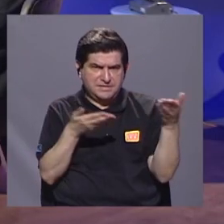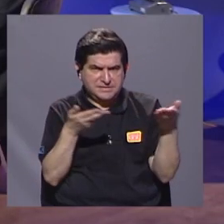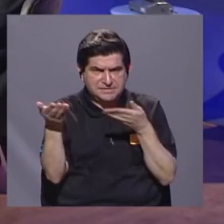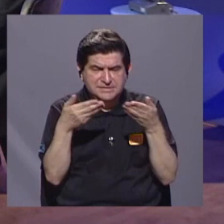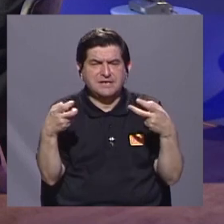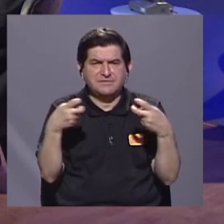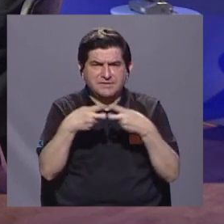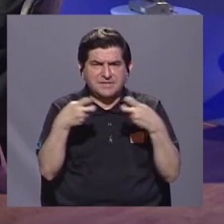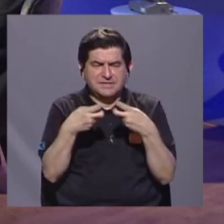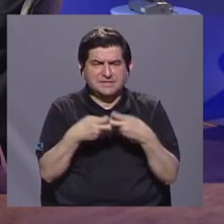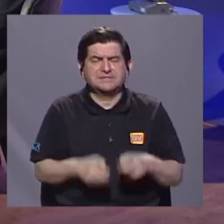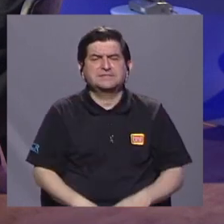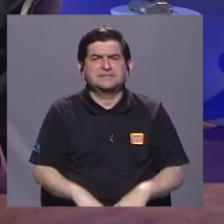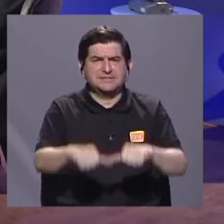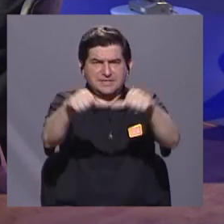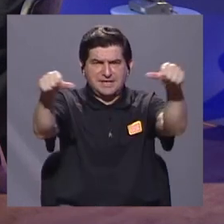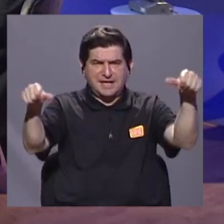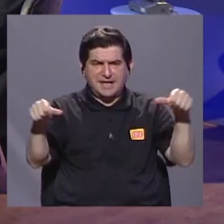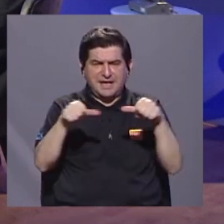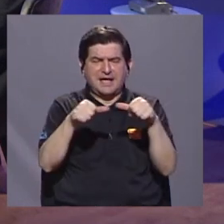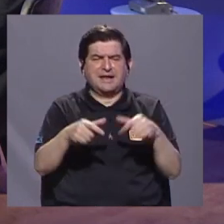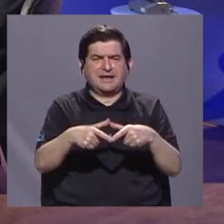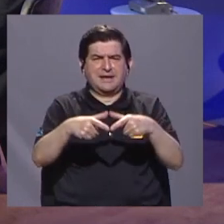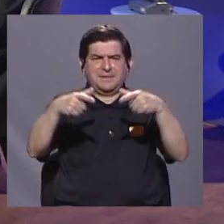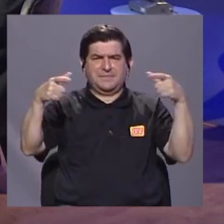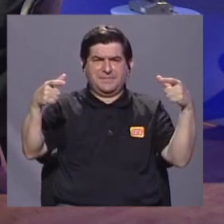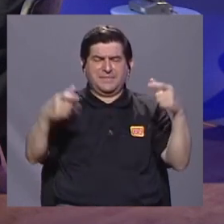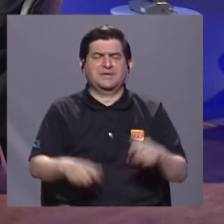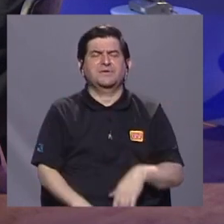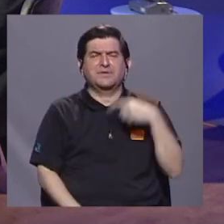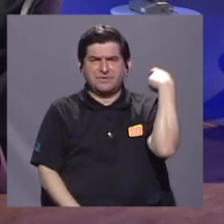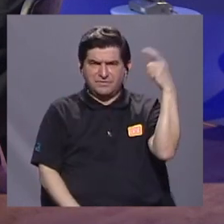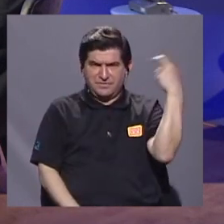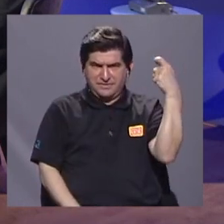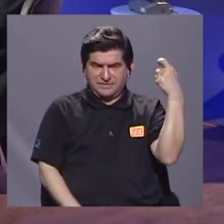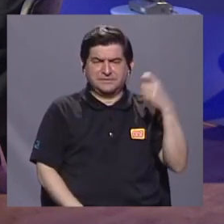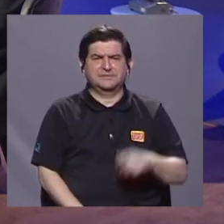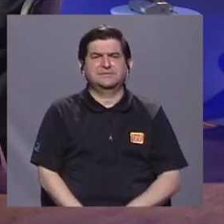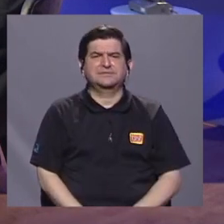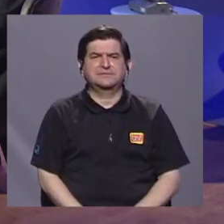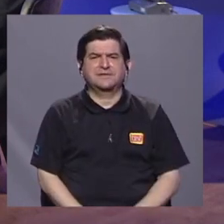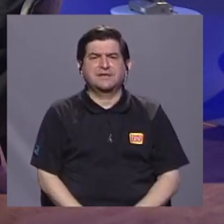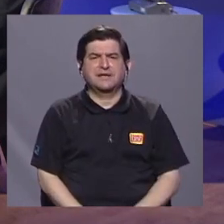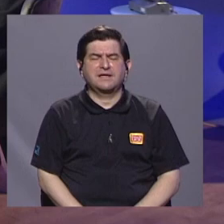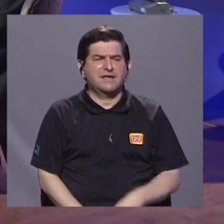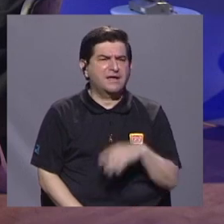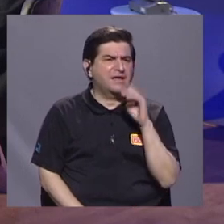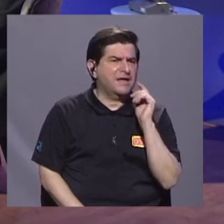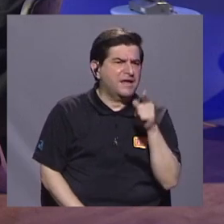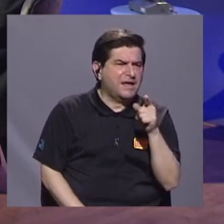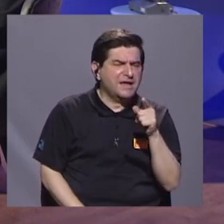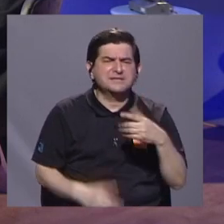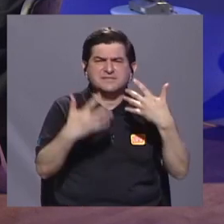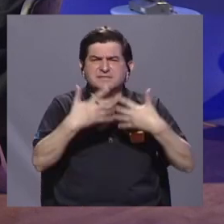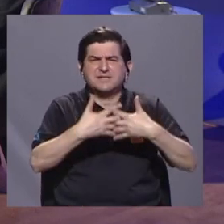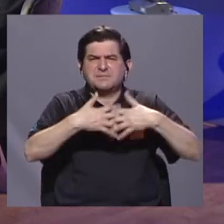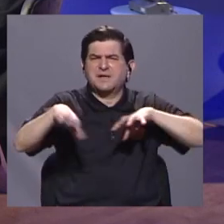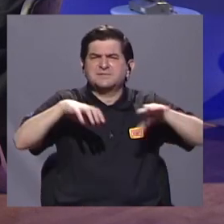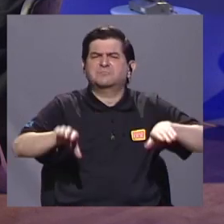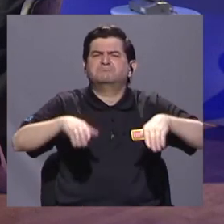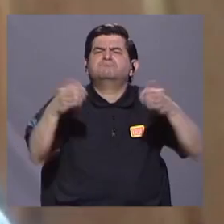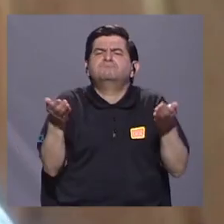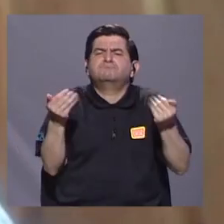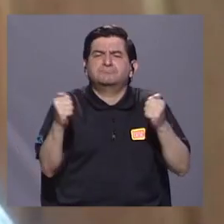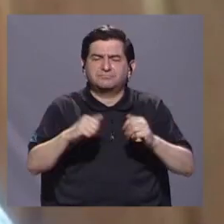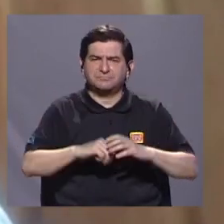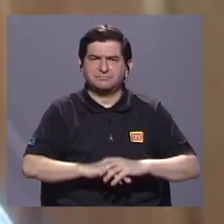eléctrico en la gran mayoría de las áreas en Guanacaste. ¿Cuál ha sido la reacción de esta empresa, Ronald?